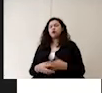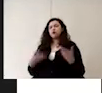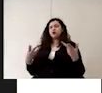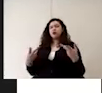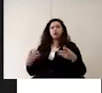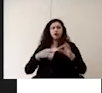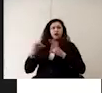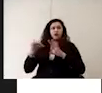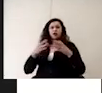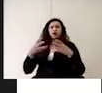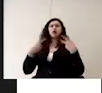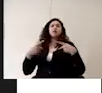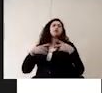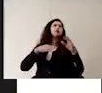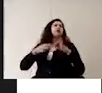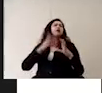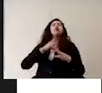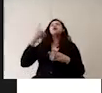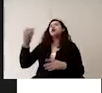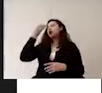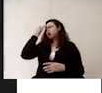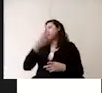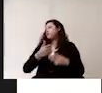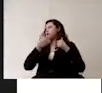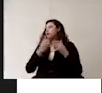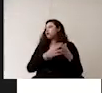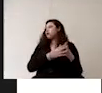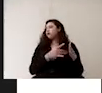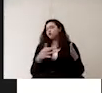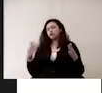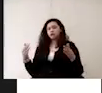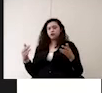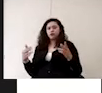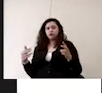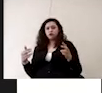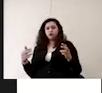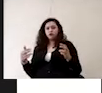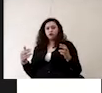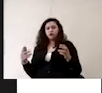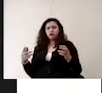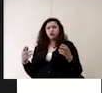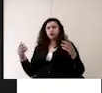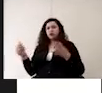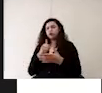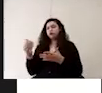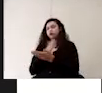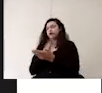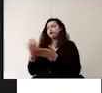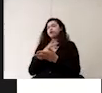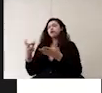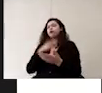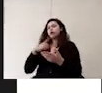el trabajador se va o el tiempo que esté la persona ahí en el plantel se debe aislar en un área que esté